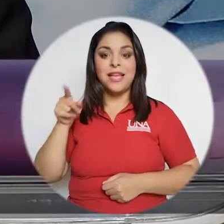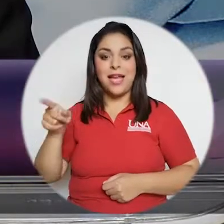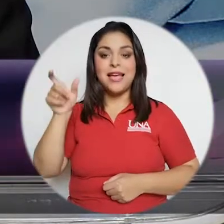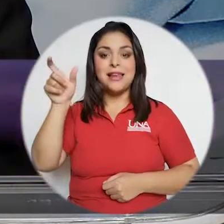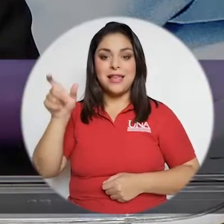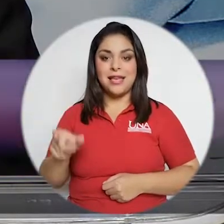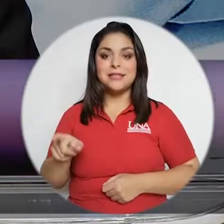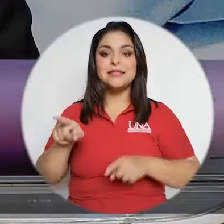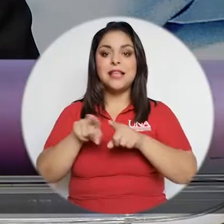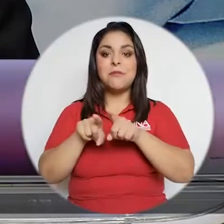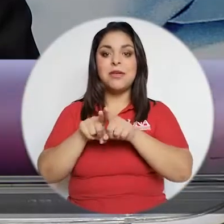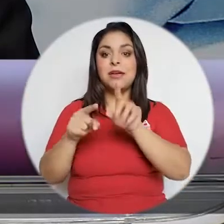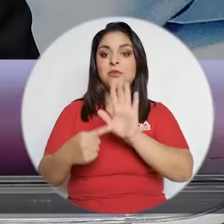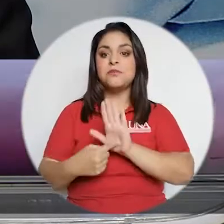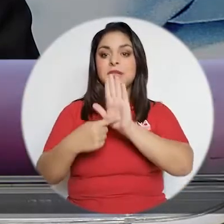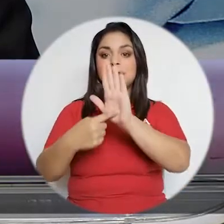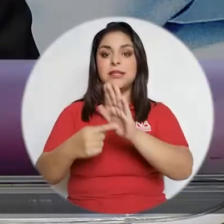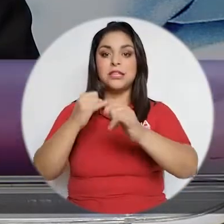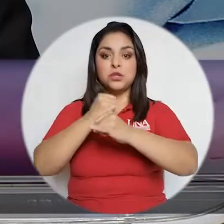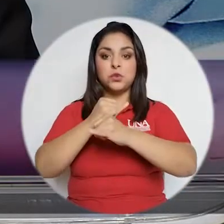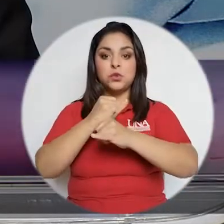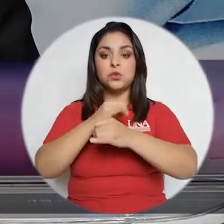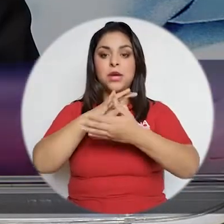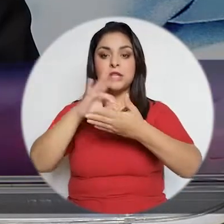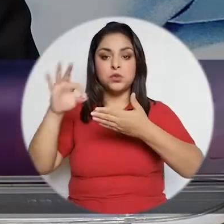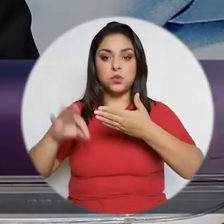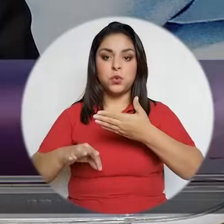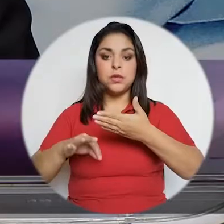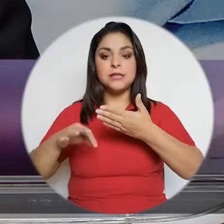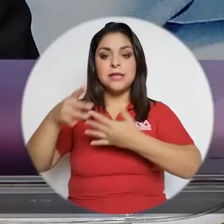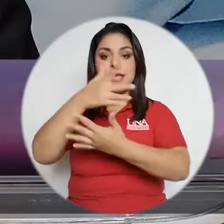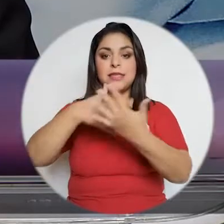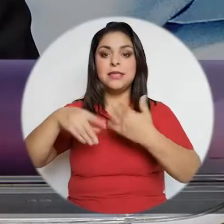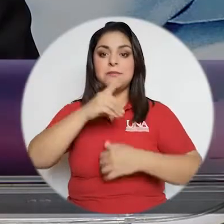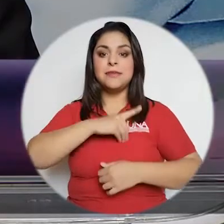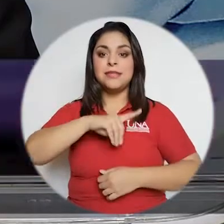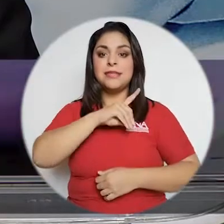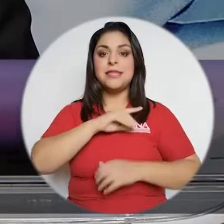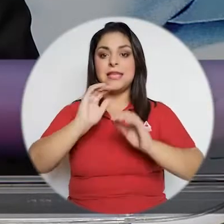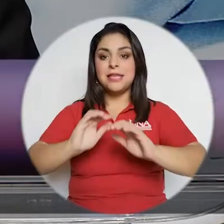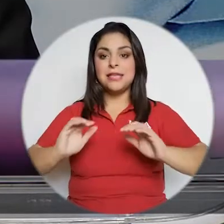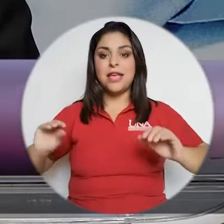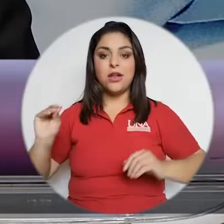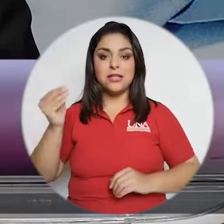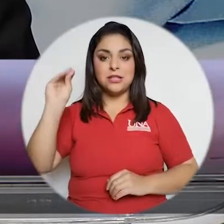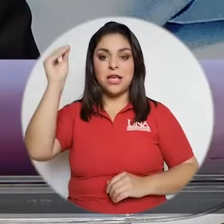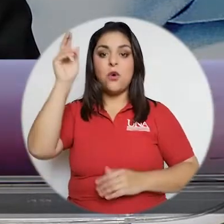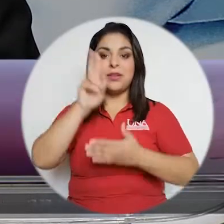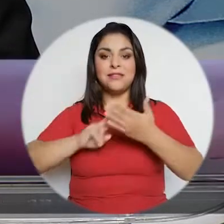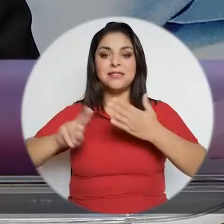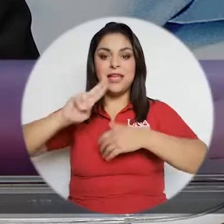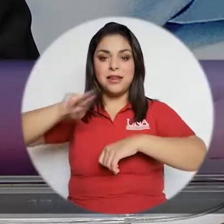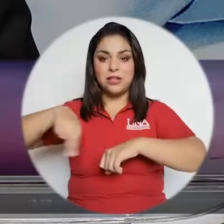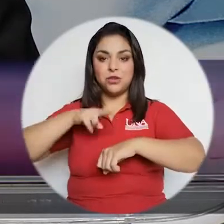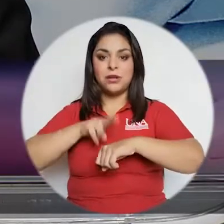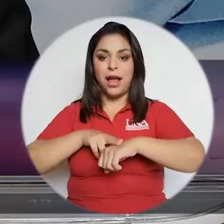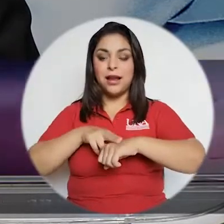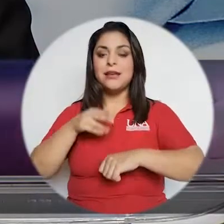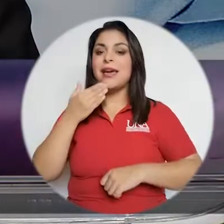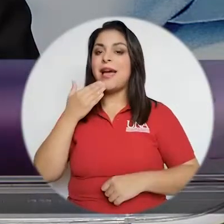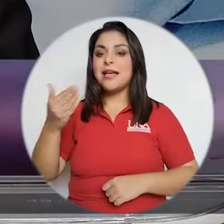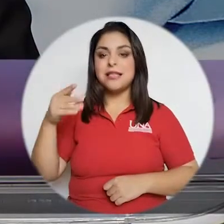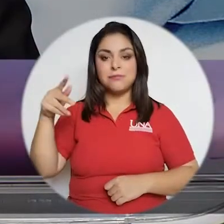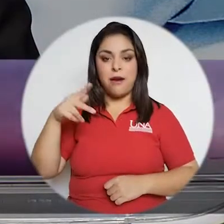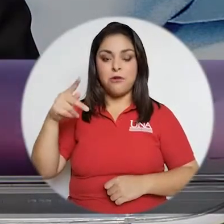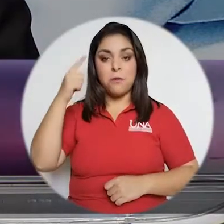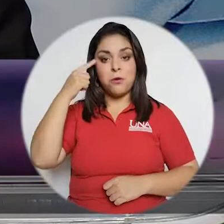quien es representante del Instituto de Estudios Interdisciplinarios de Niñez y Adolescencia y NEINA de la Universidad Nacional. Muchas gracias,